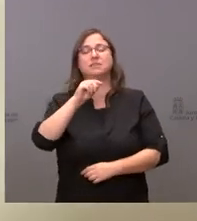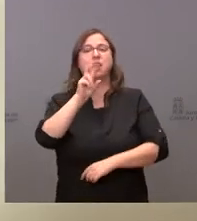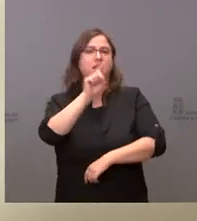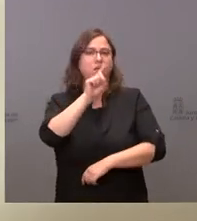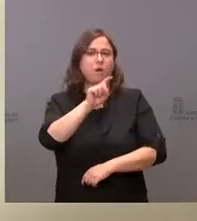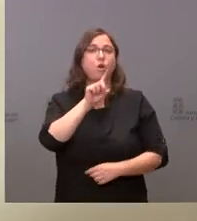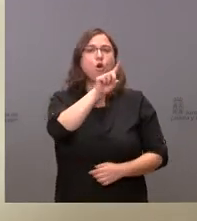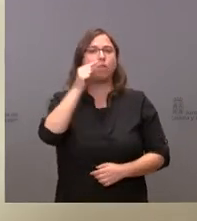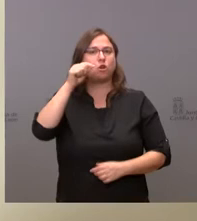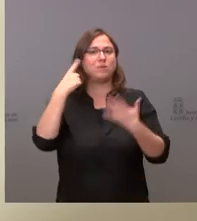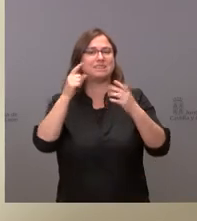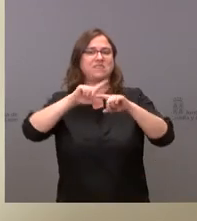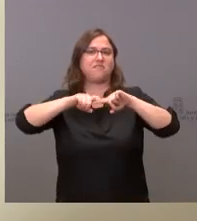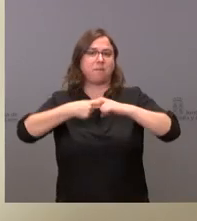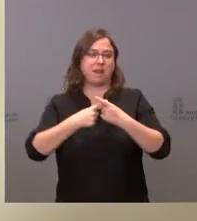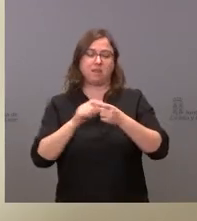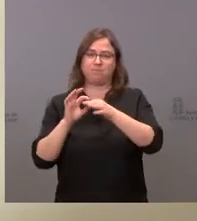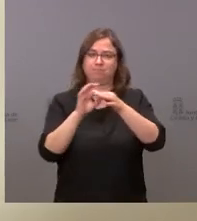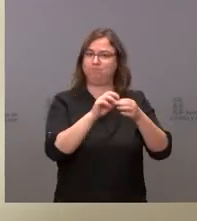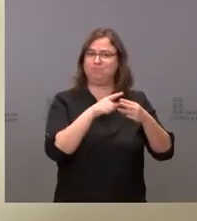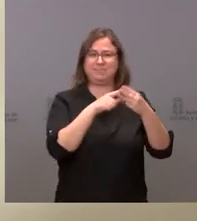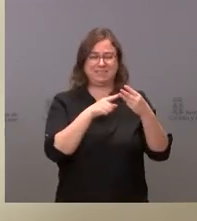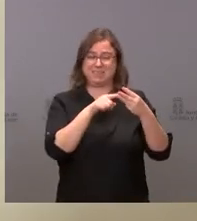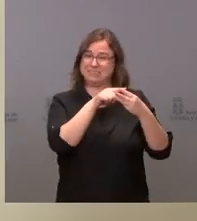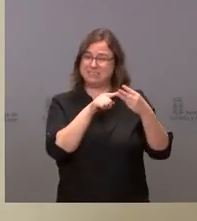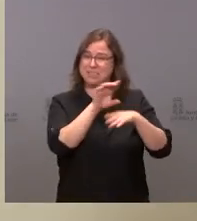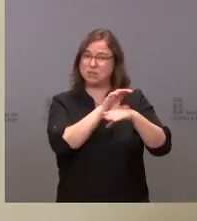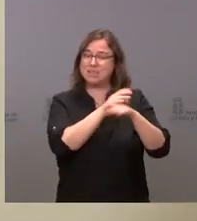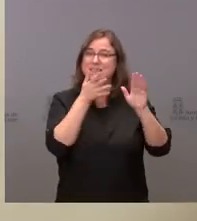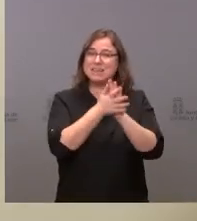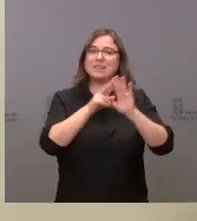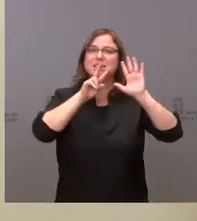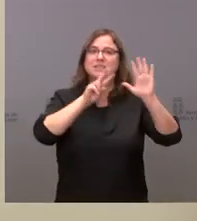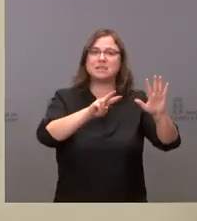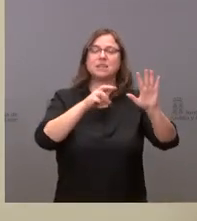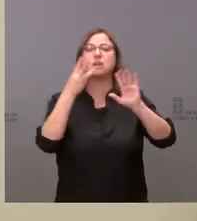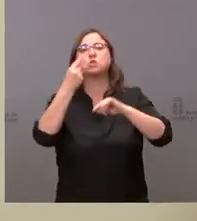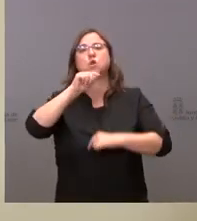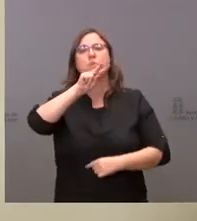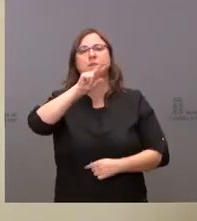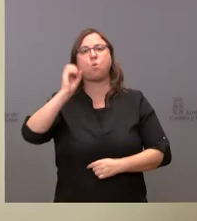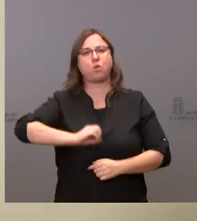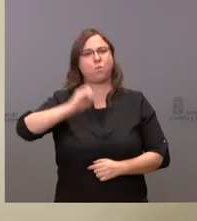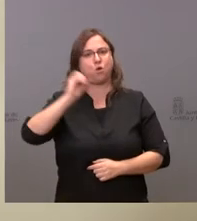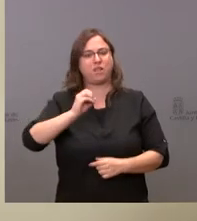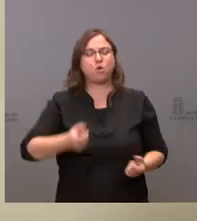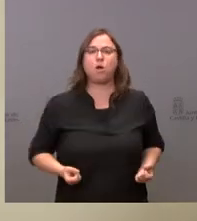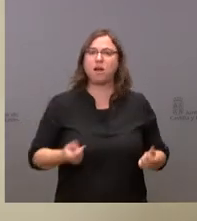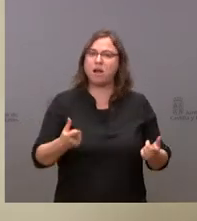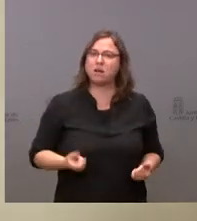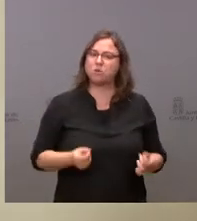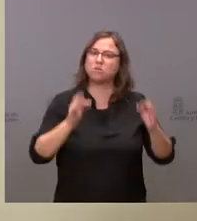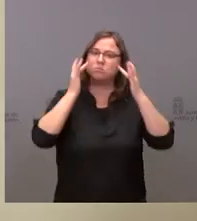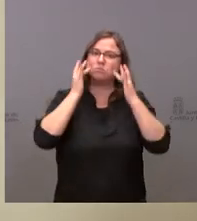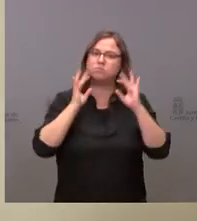,6% en Familia, es el 78,24% de los gastos, son gastos sociales.